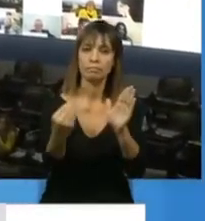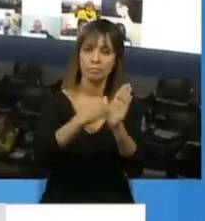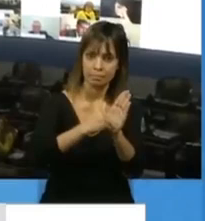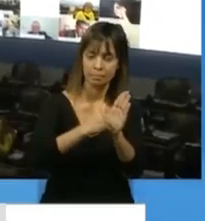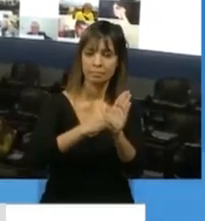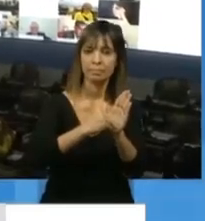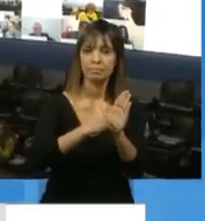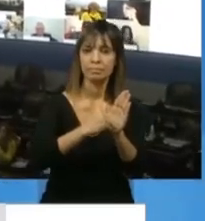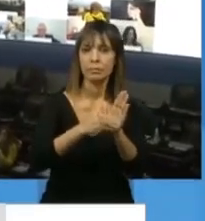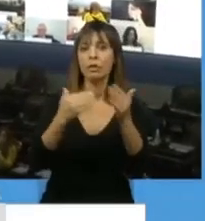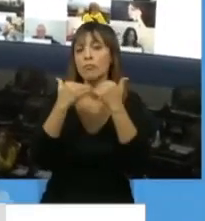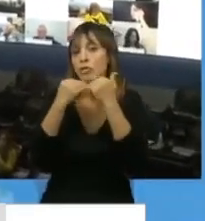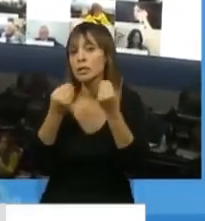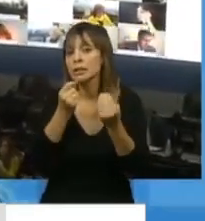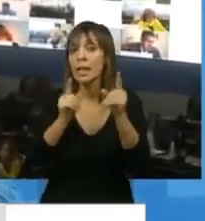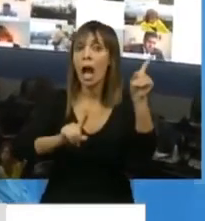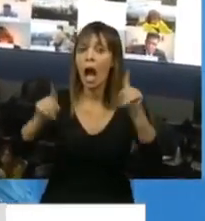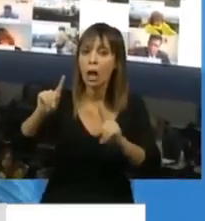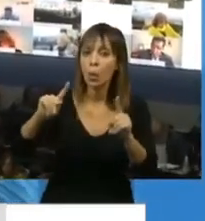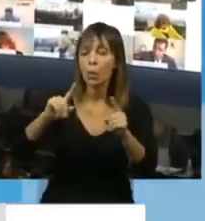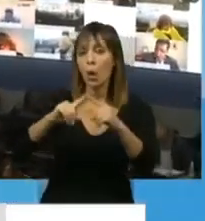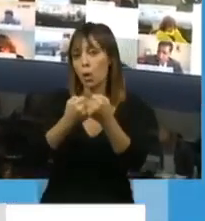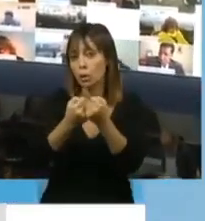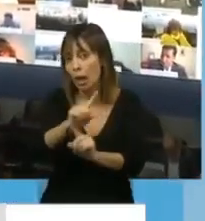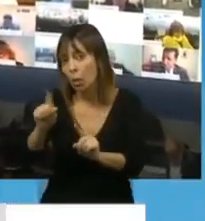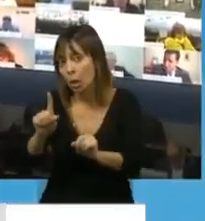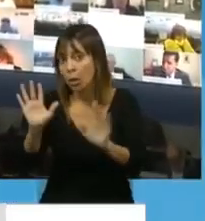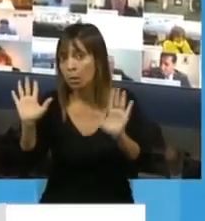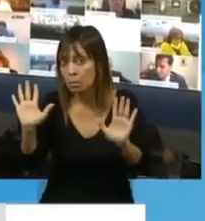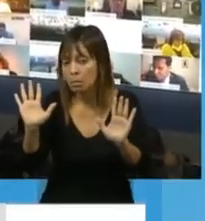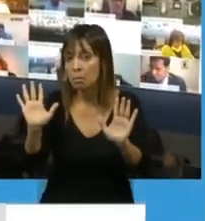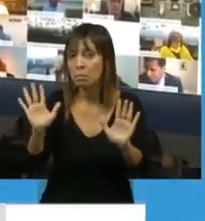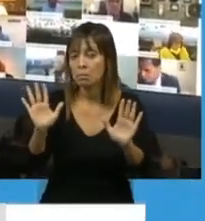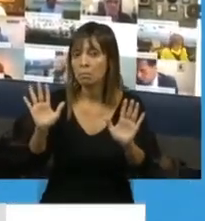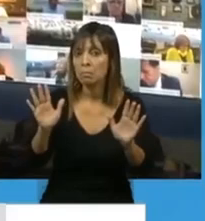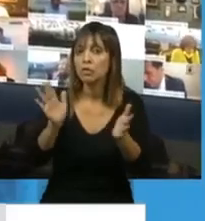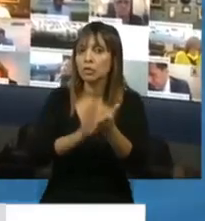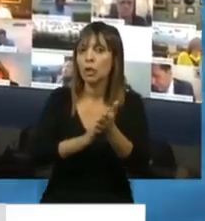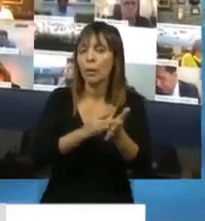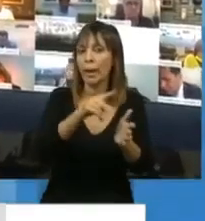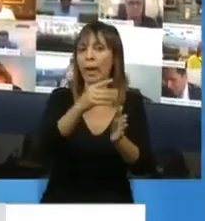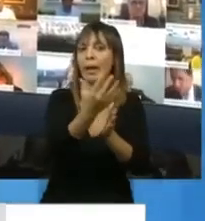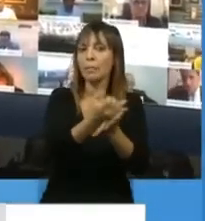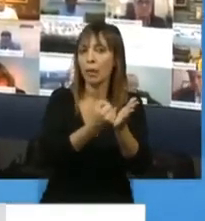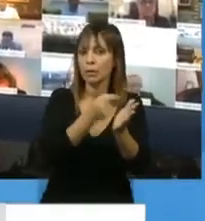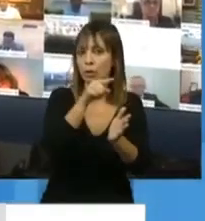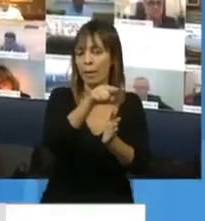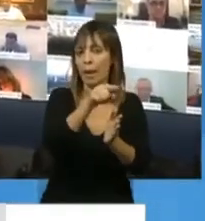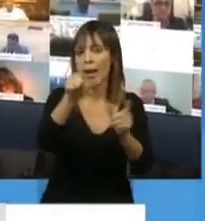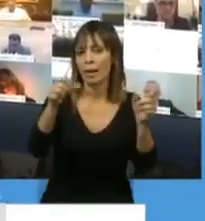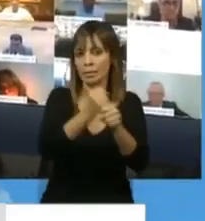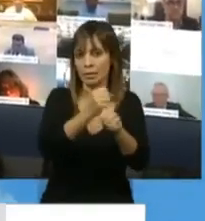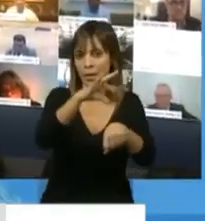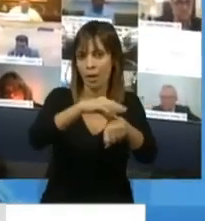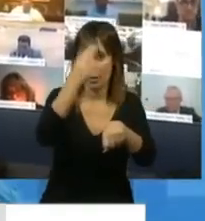no sé si es algo que alguien esté en desacuerdo en incluir a todos estos sectores trabajadores de una exención al impuesto a la cuarta